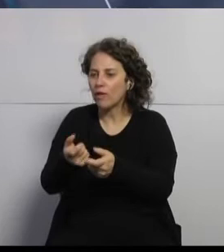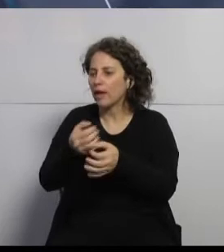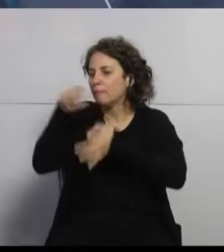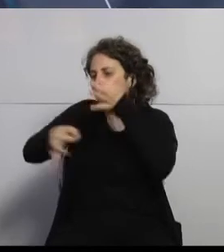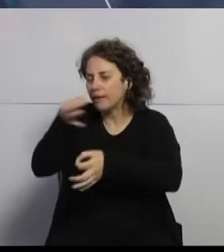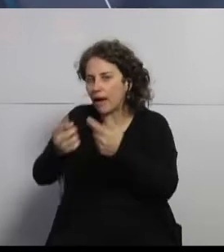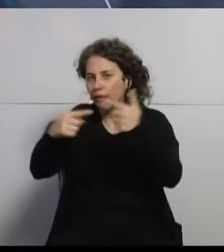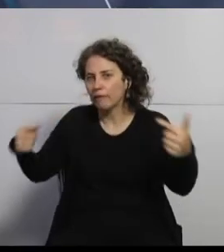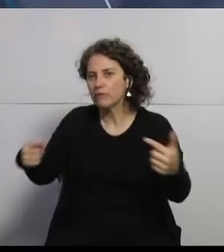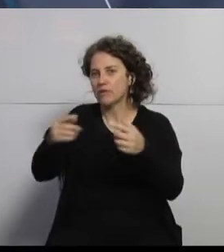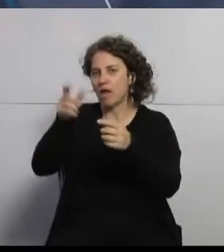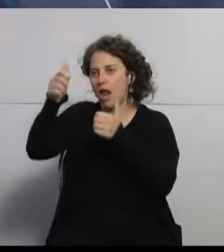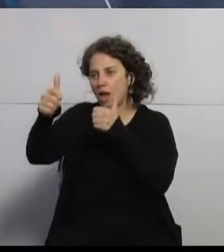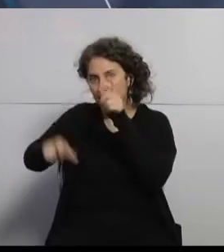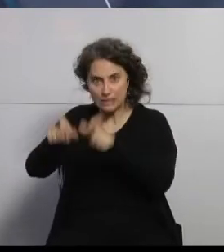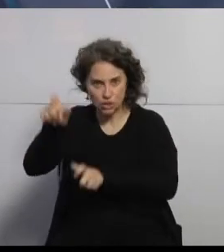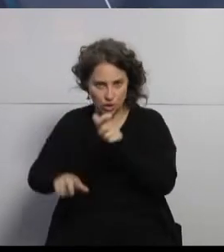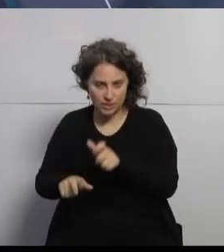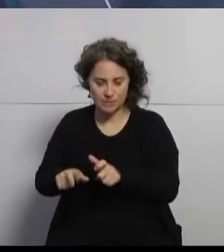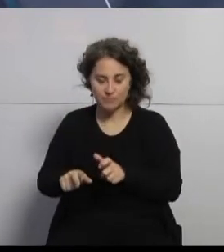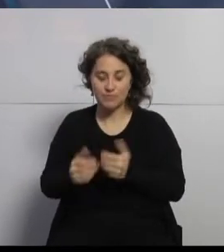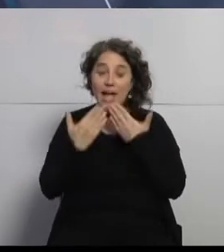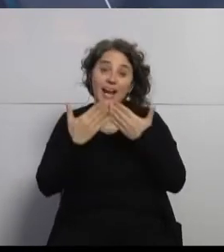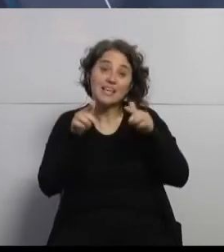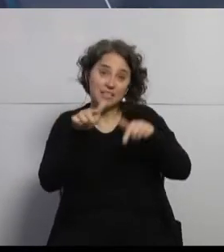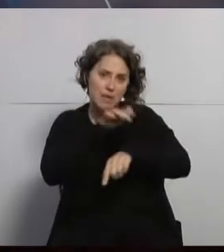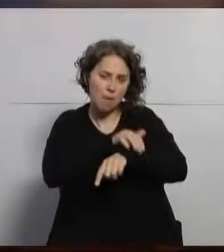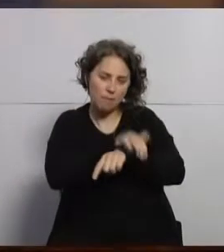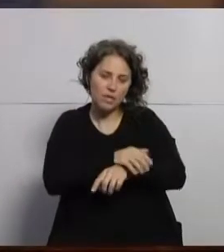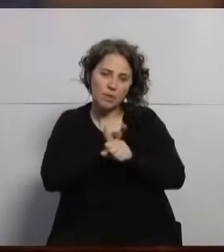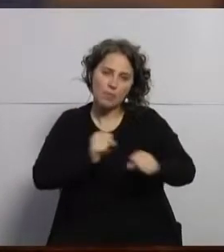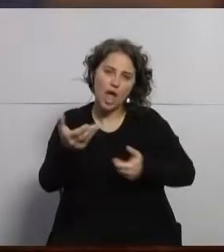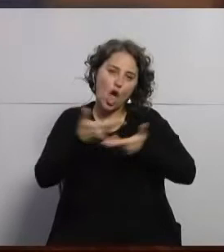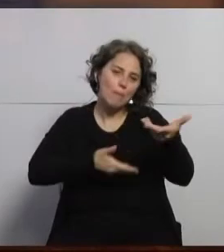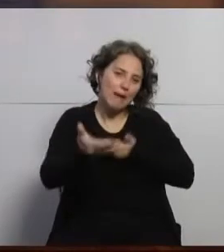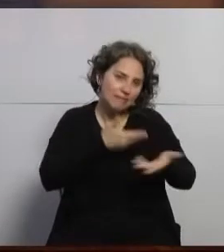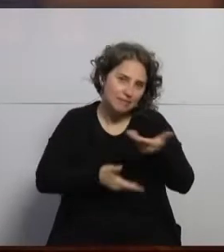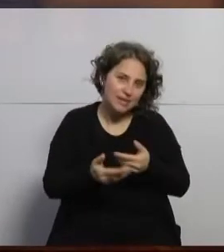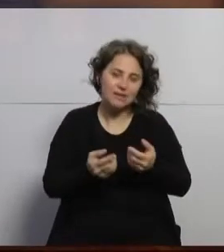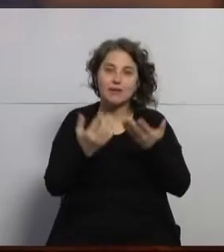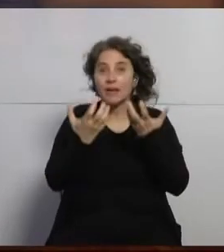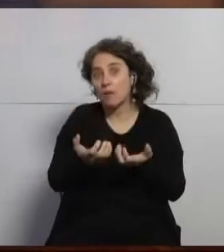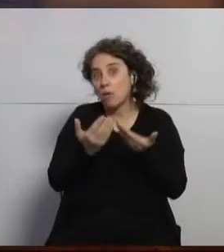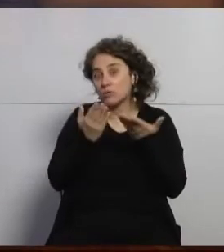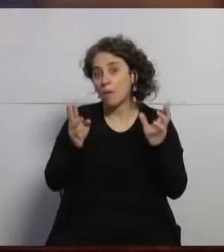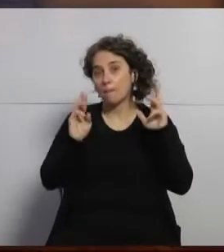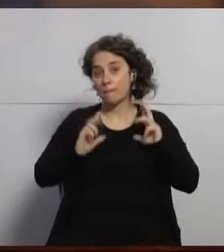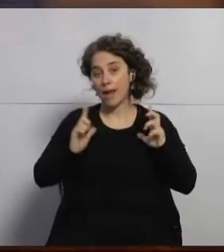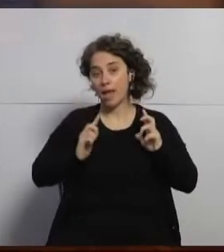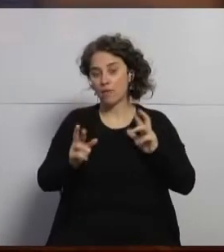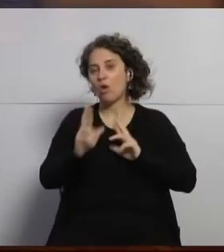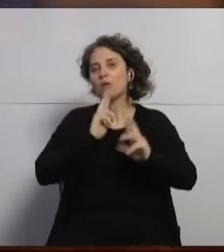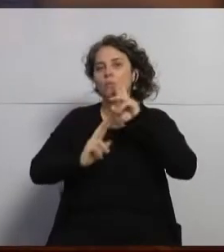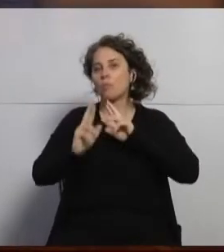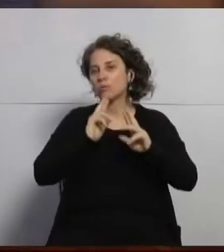Agradezco mucho el espacio para poder compartir y quedamos abiertos a sus preguntas e inquietudes. Muchas gracias Alonso por